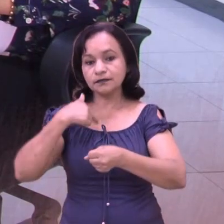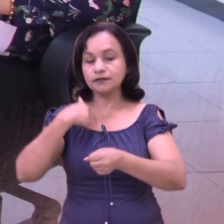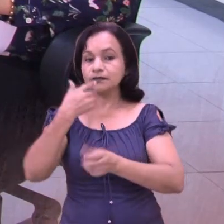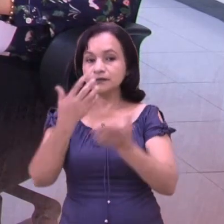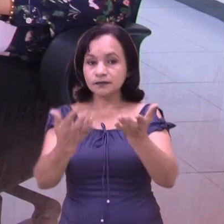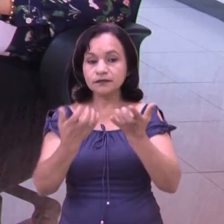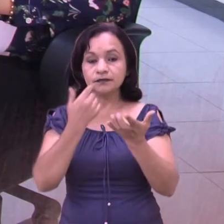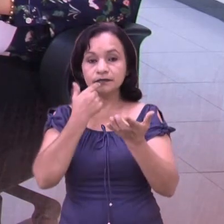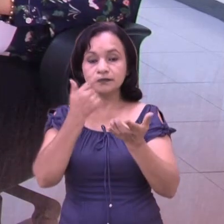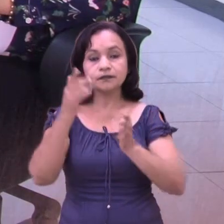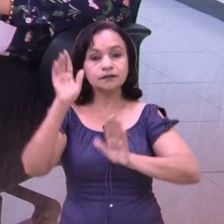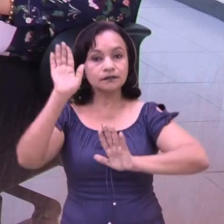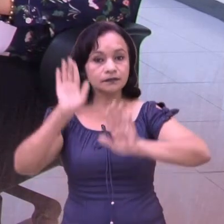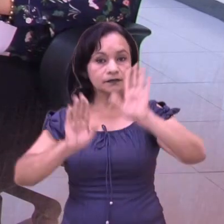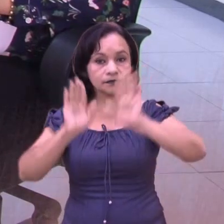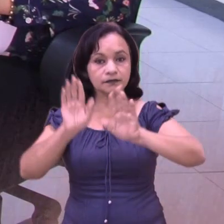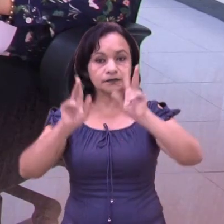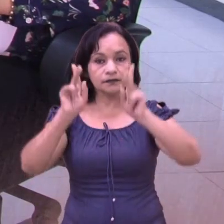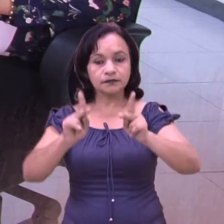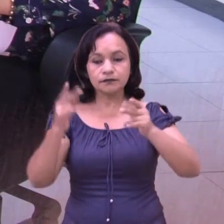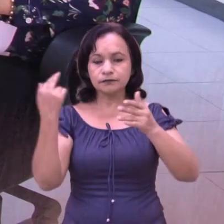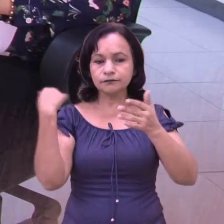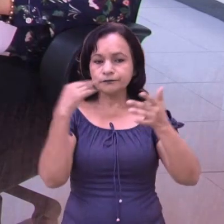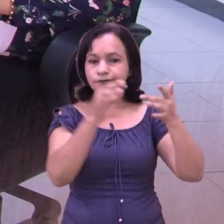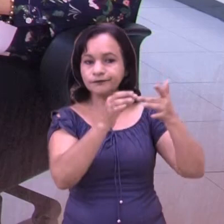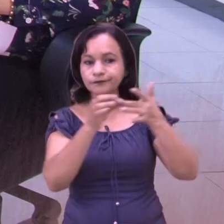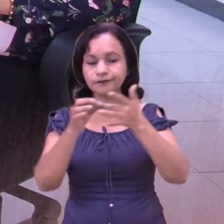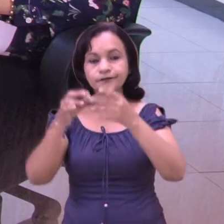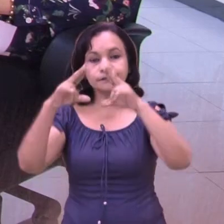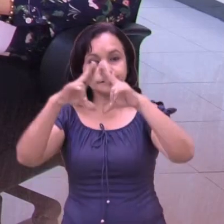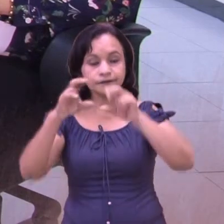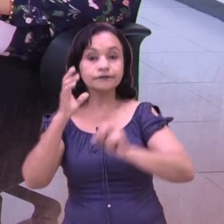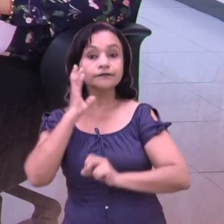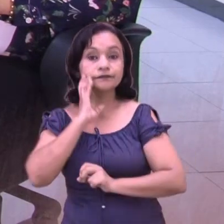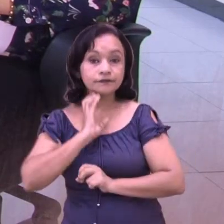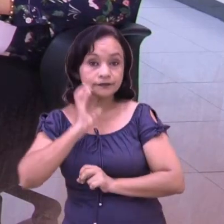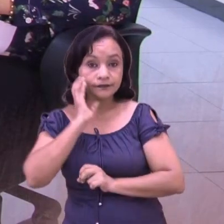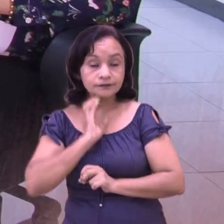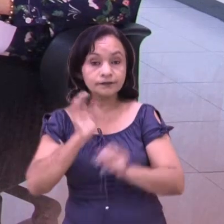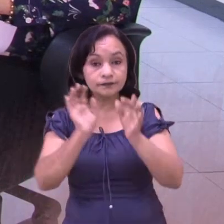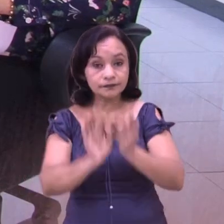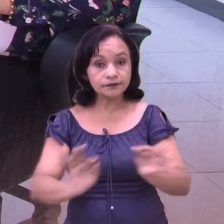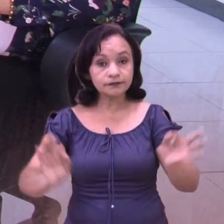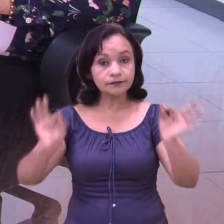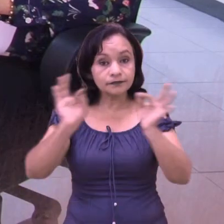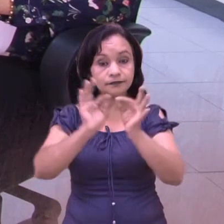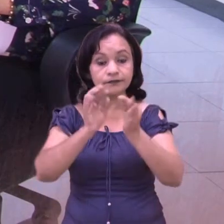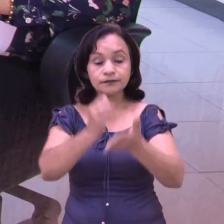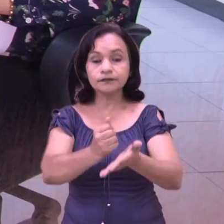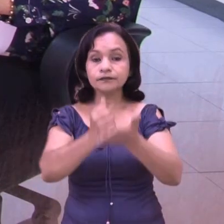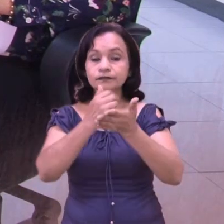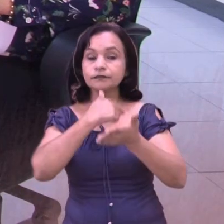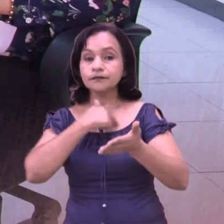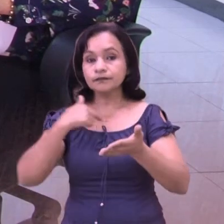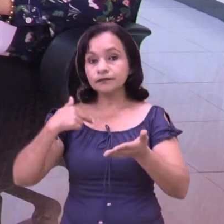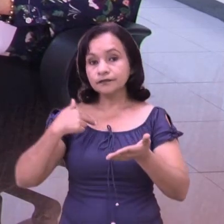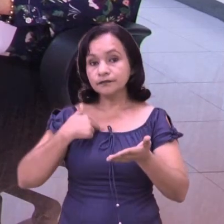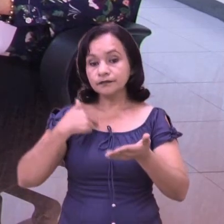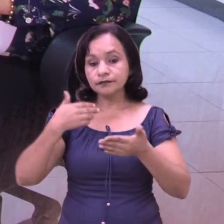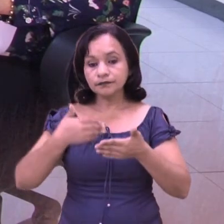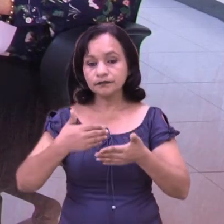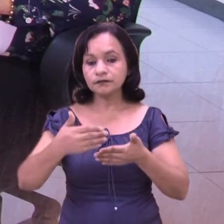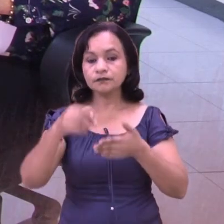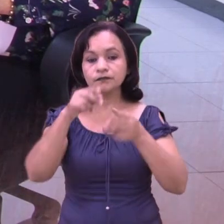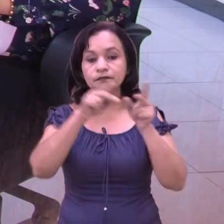este trabajo queremos destacar que han participado profesionales de Icarahuense. Eso es muy importante porque nos está permitiendo